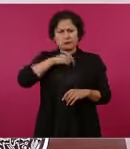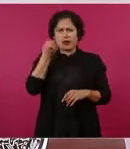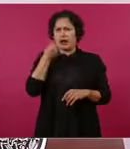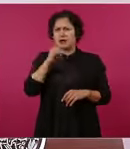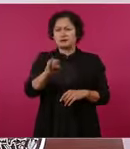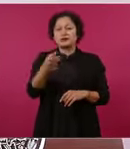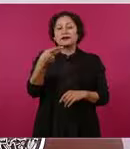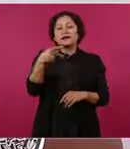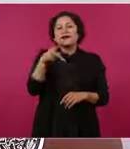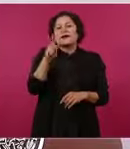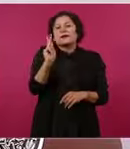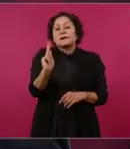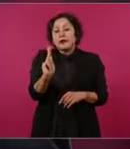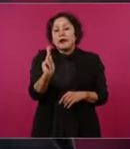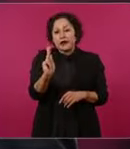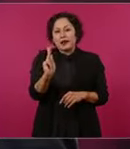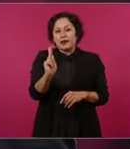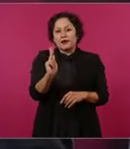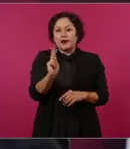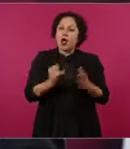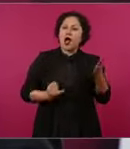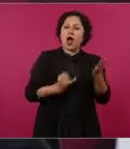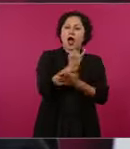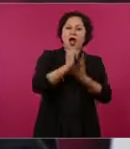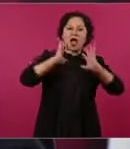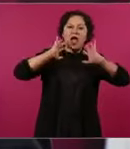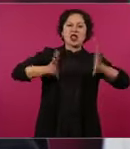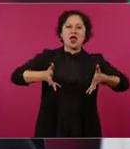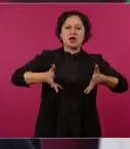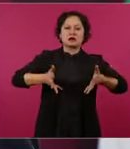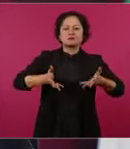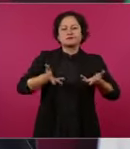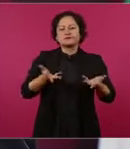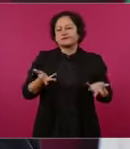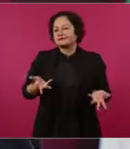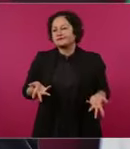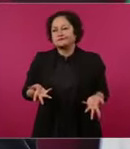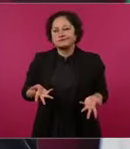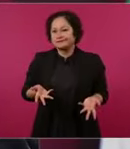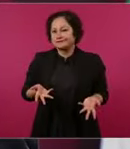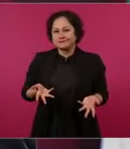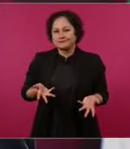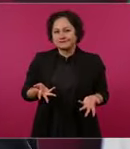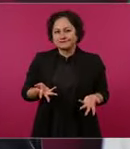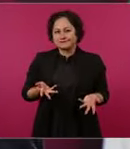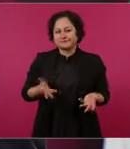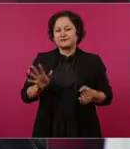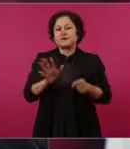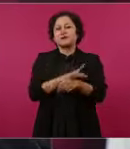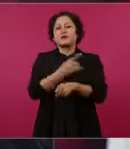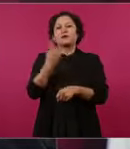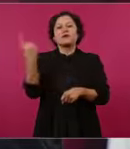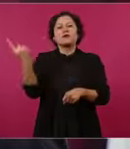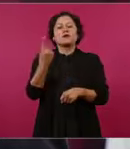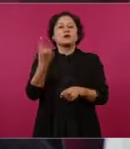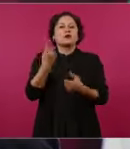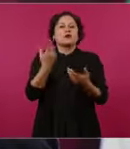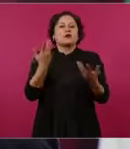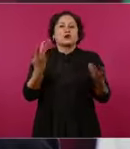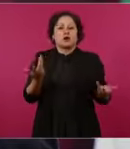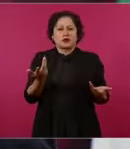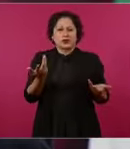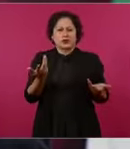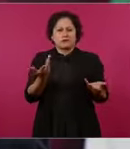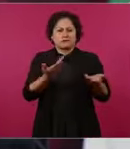unilaterales que no corresponden a la buena